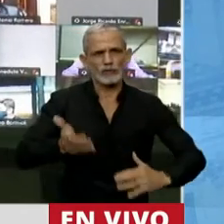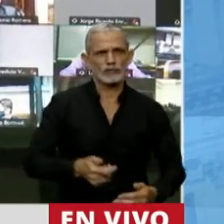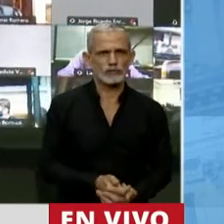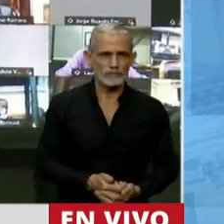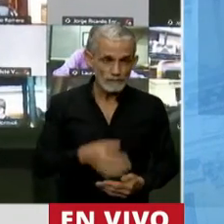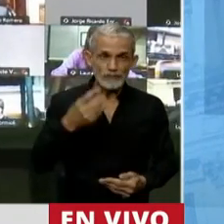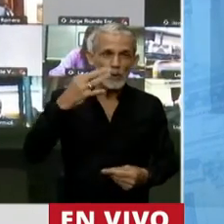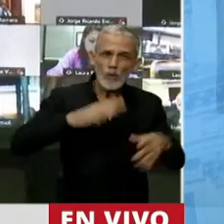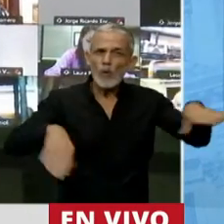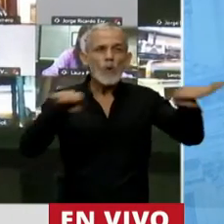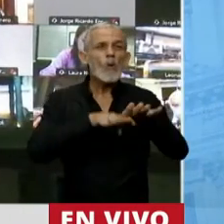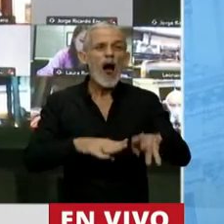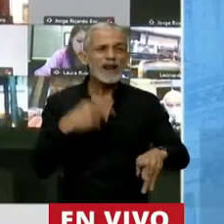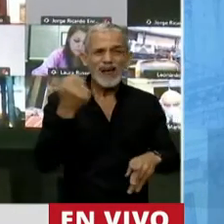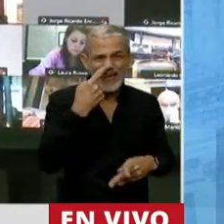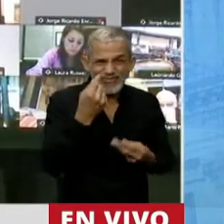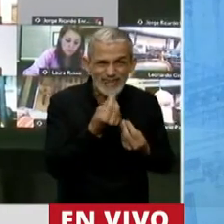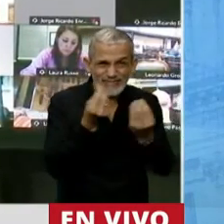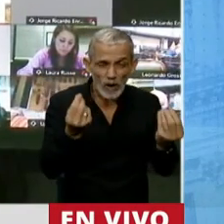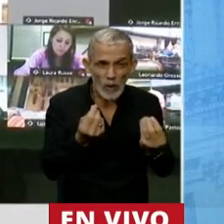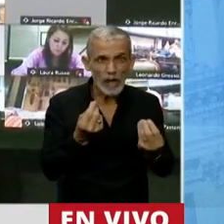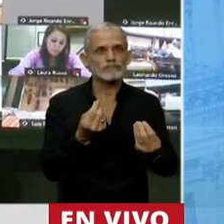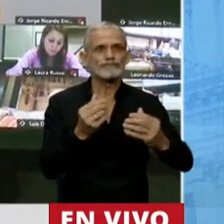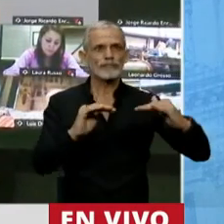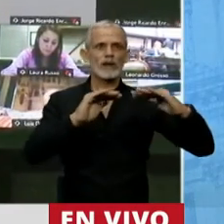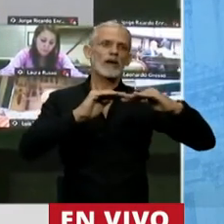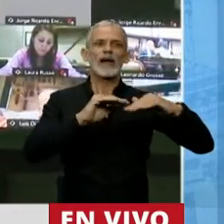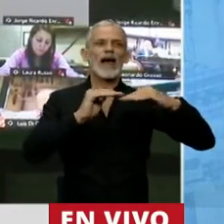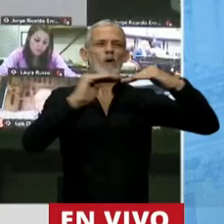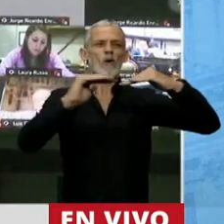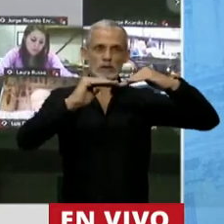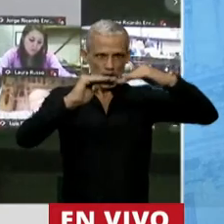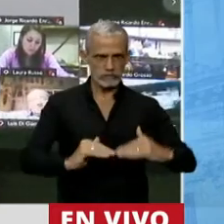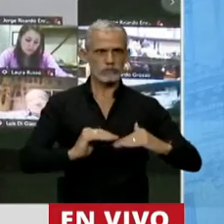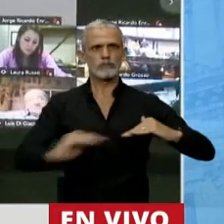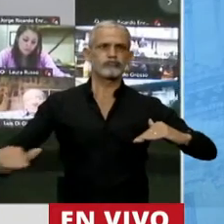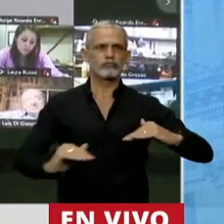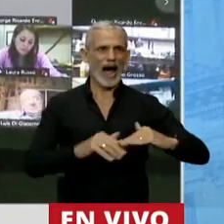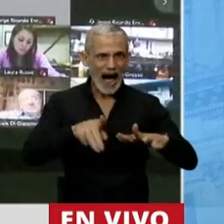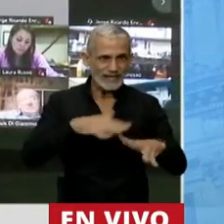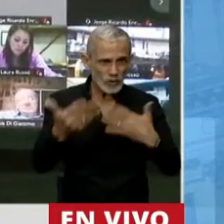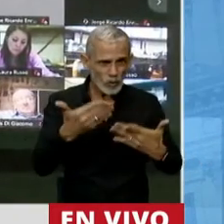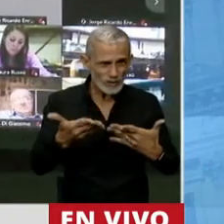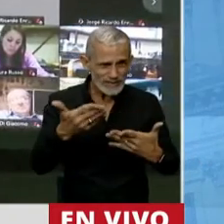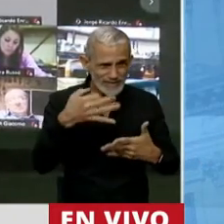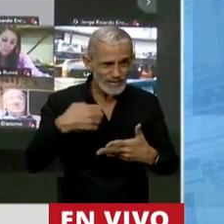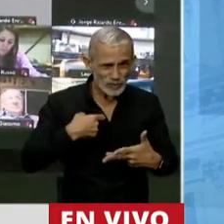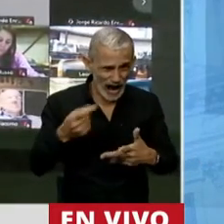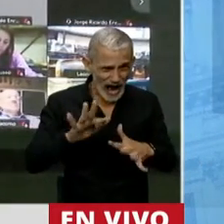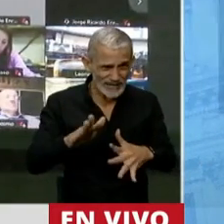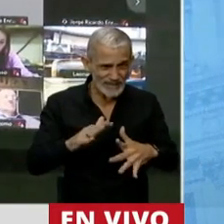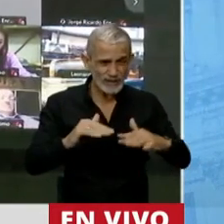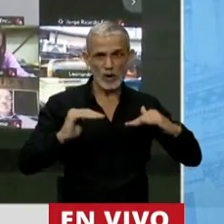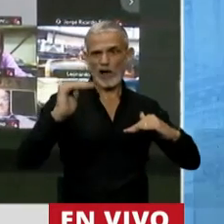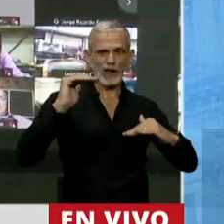Parece que la única igualdad que les importa es la de nivelar para abajo. Eso no es justicia social, señor presidente.